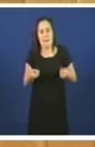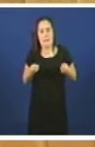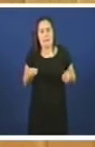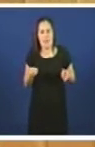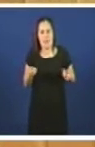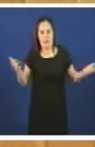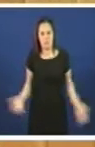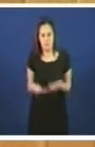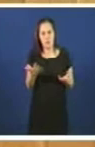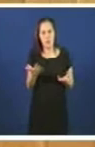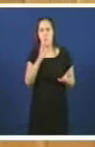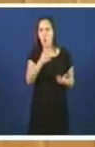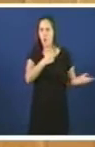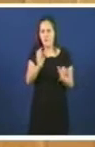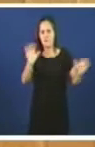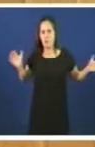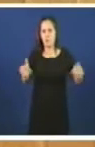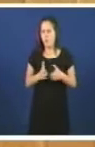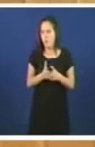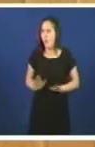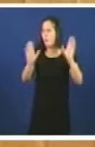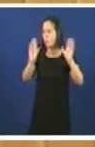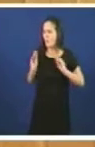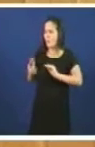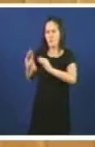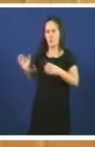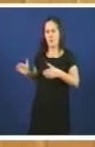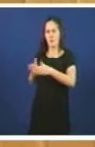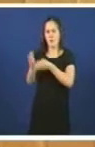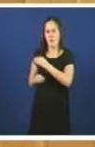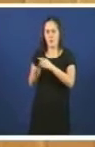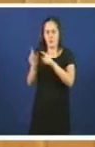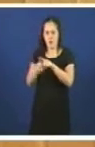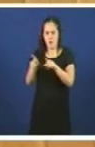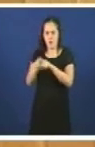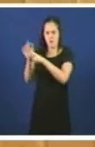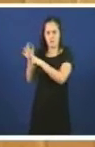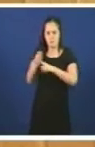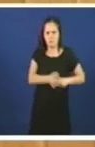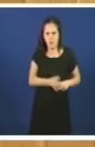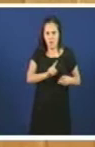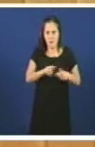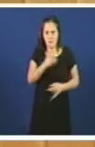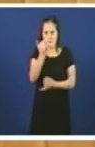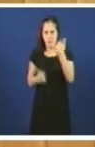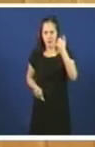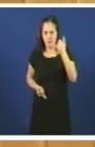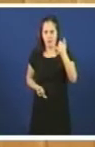fai colectivamente o que fan é justamente conculcalo, vulneralo e chegar extremos absolutamente